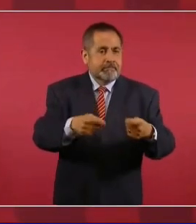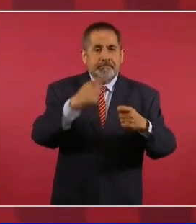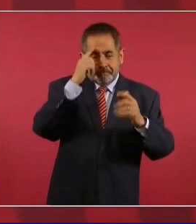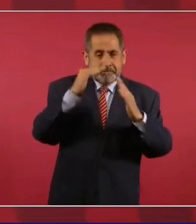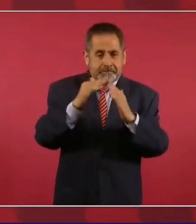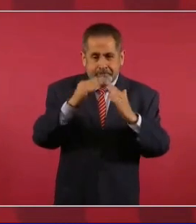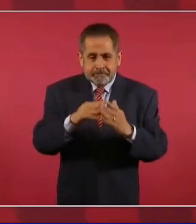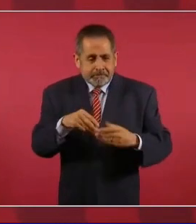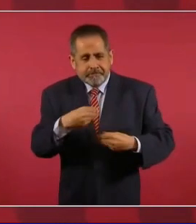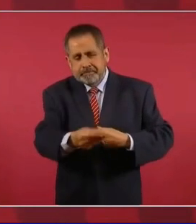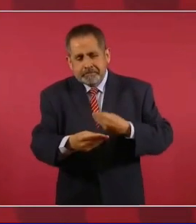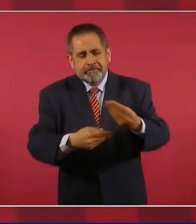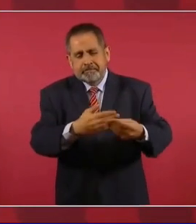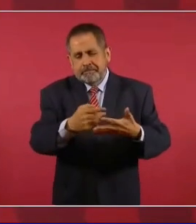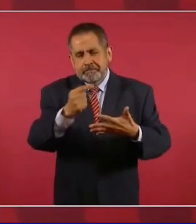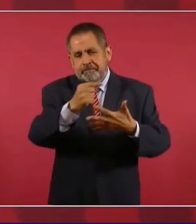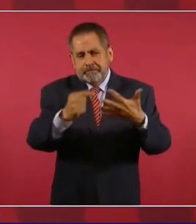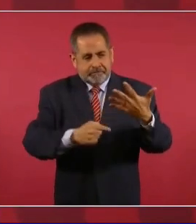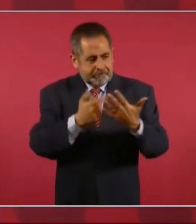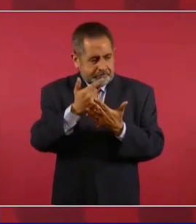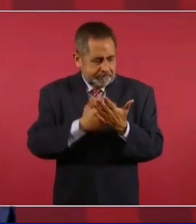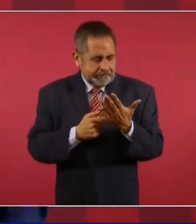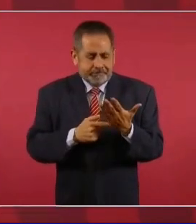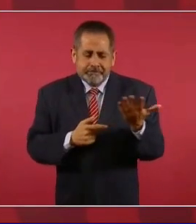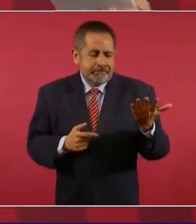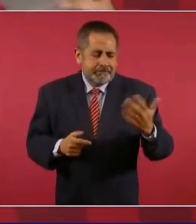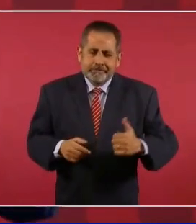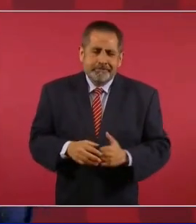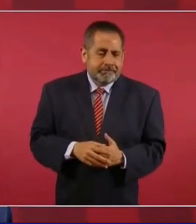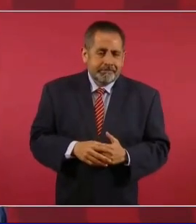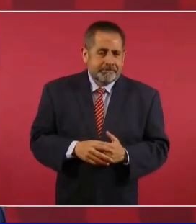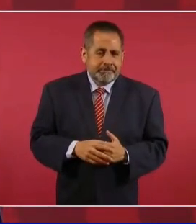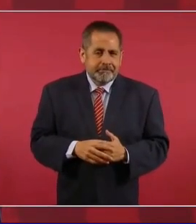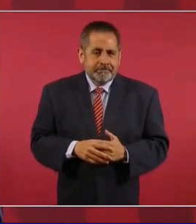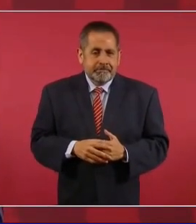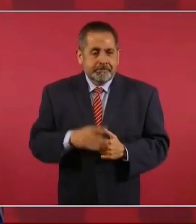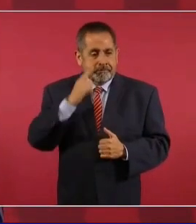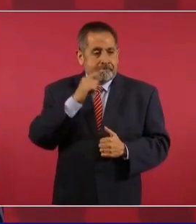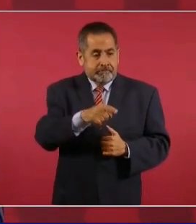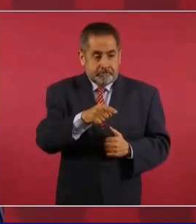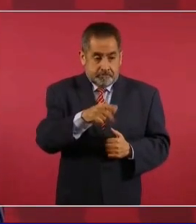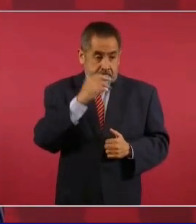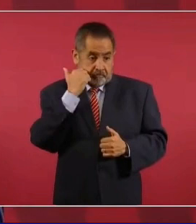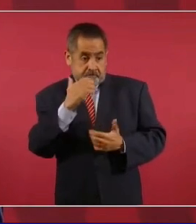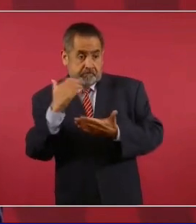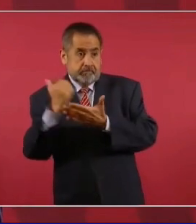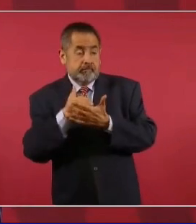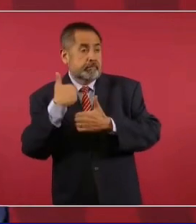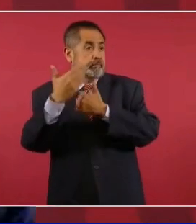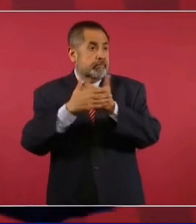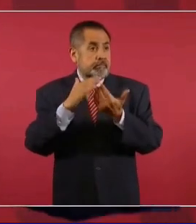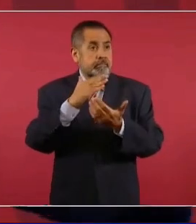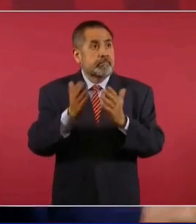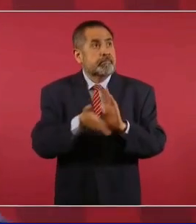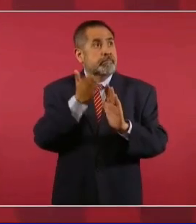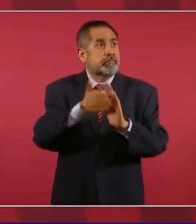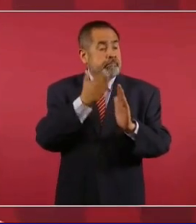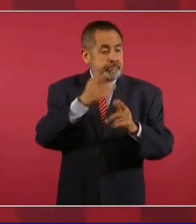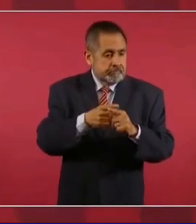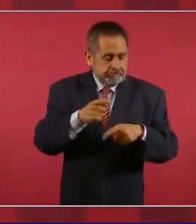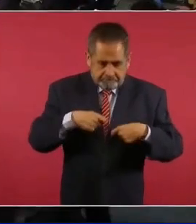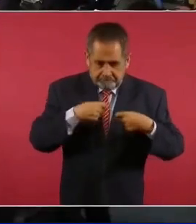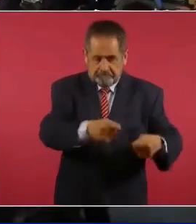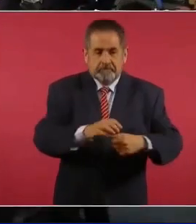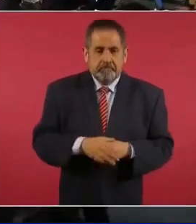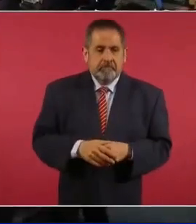incluso hasta para obras. ¿Te hace falta el agua?